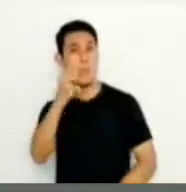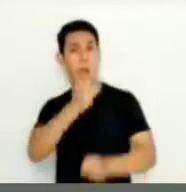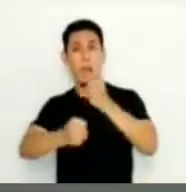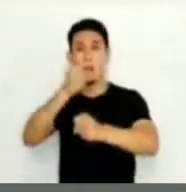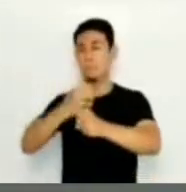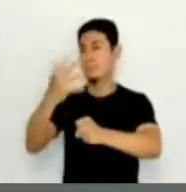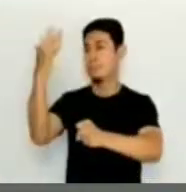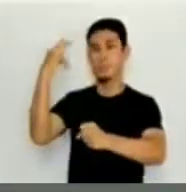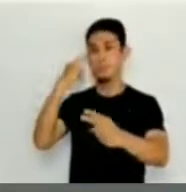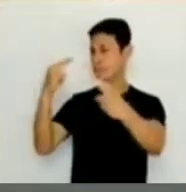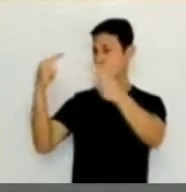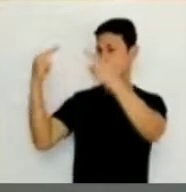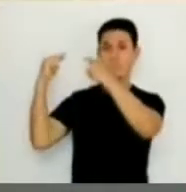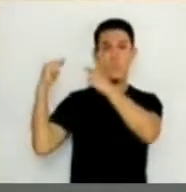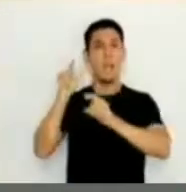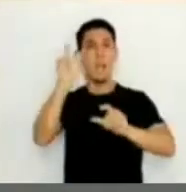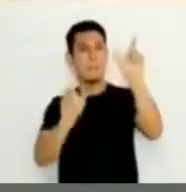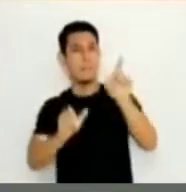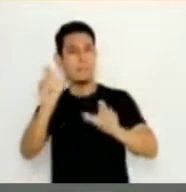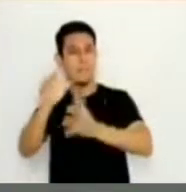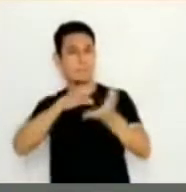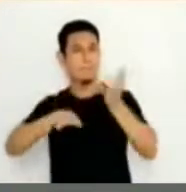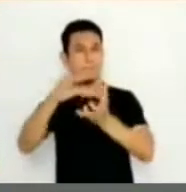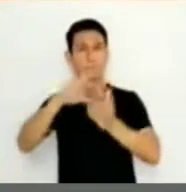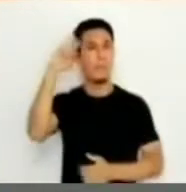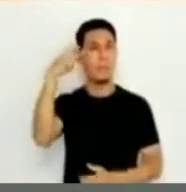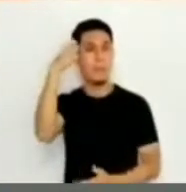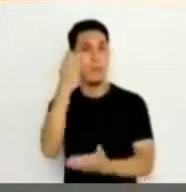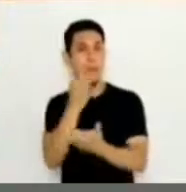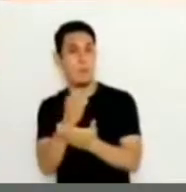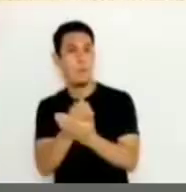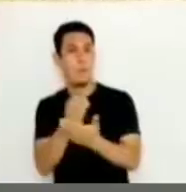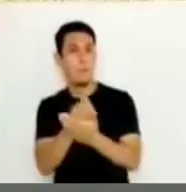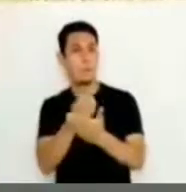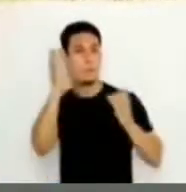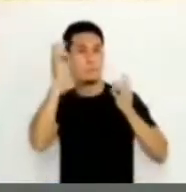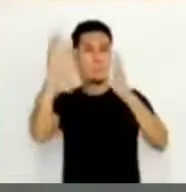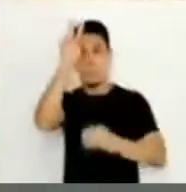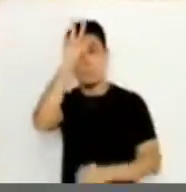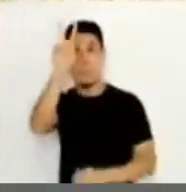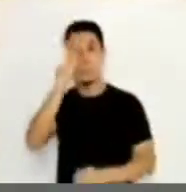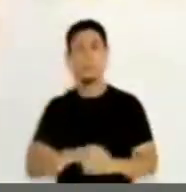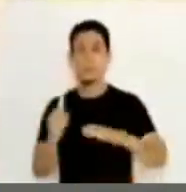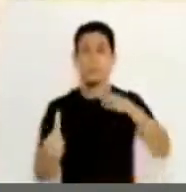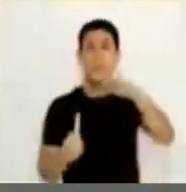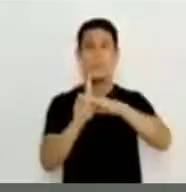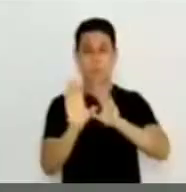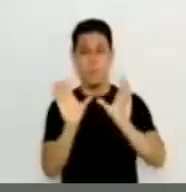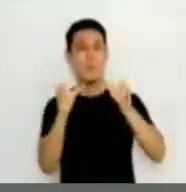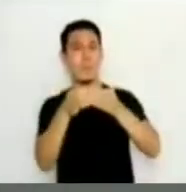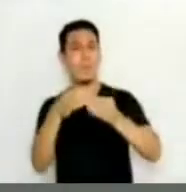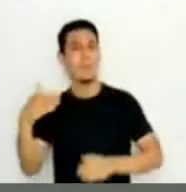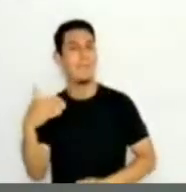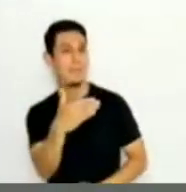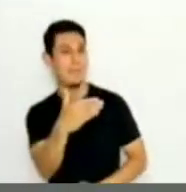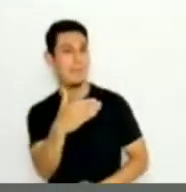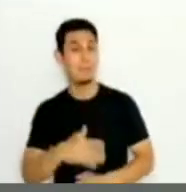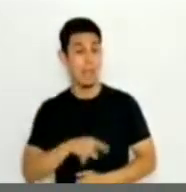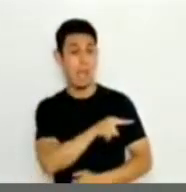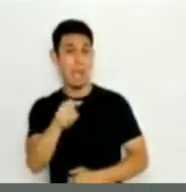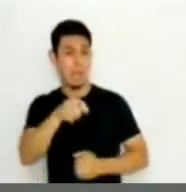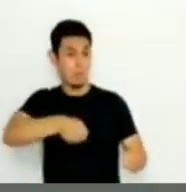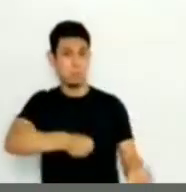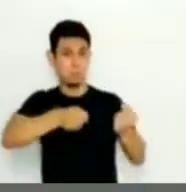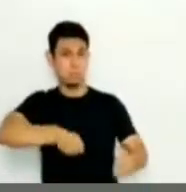Hace 32 años, ante la crisis social, política y económica que vive nuestra nación, surgió el FREPAD,